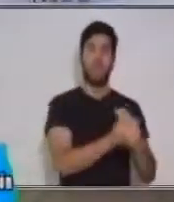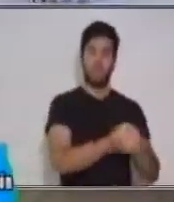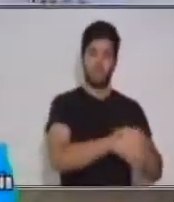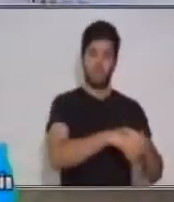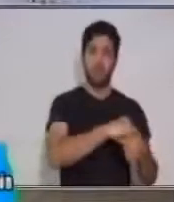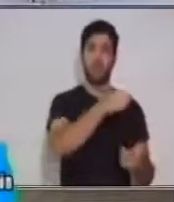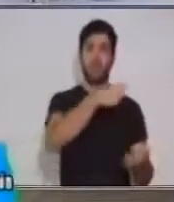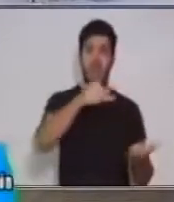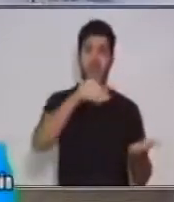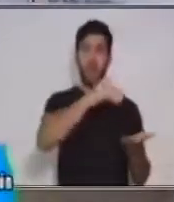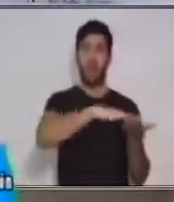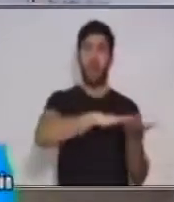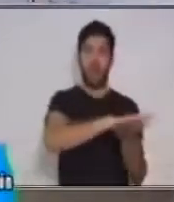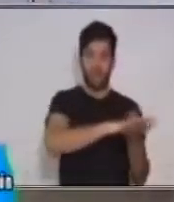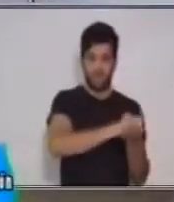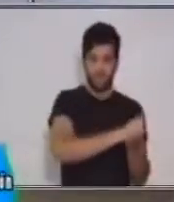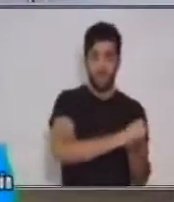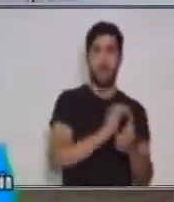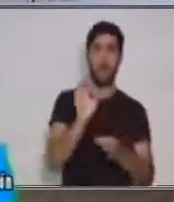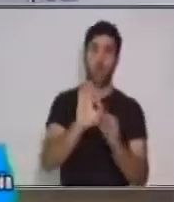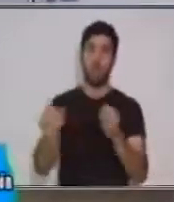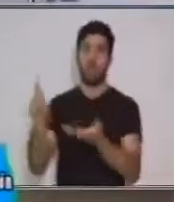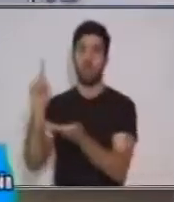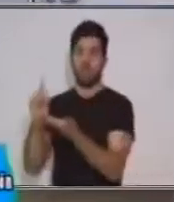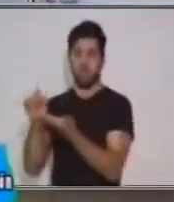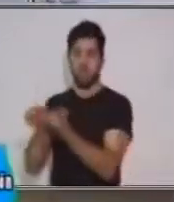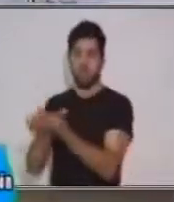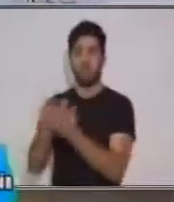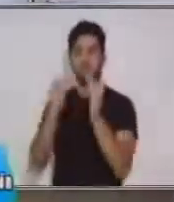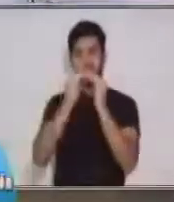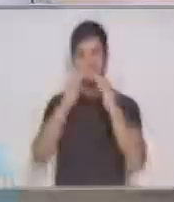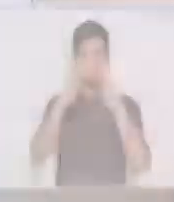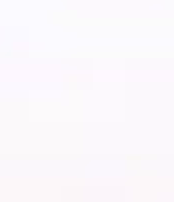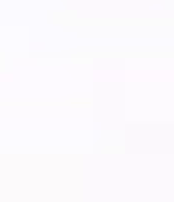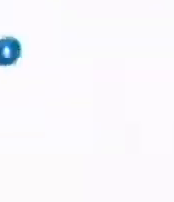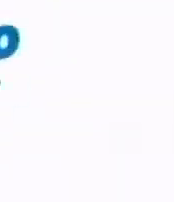con agua y jabón o con alcohol en gel. Quédate en casa.